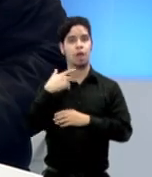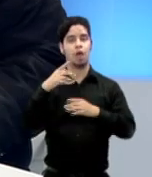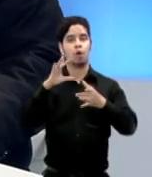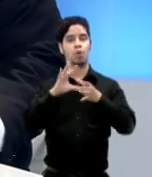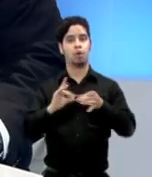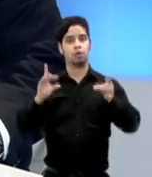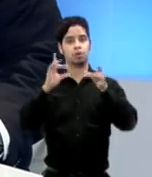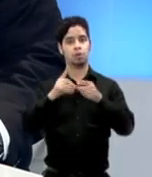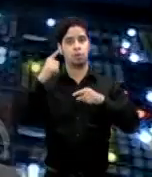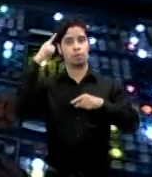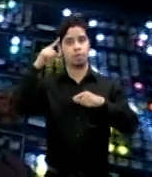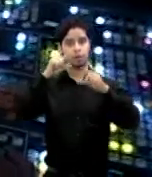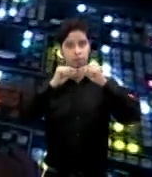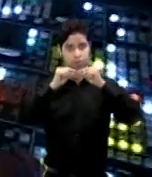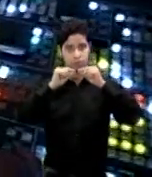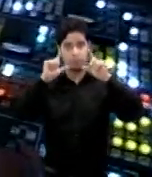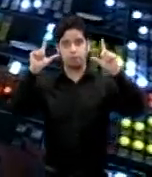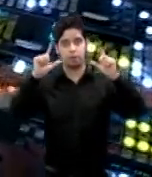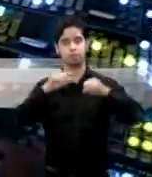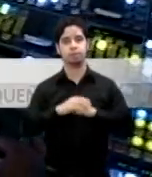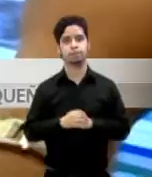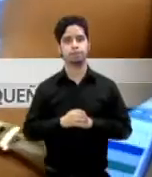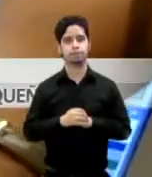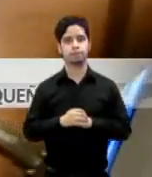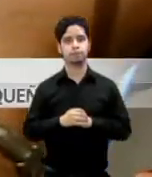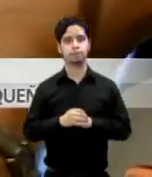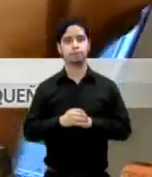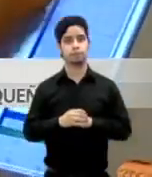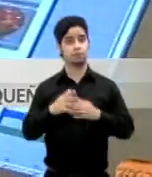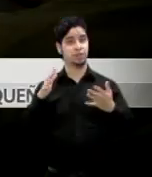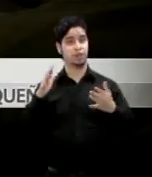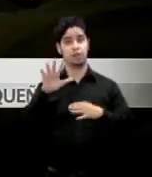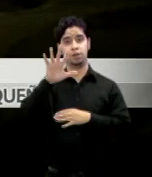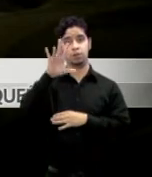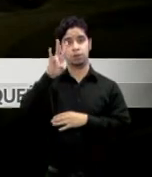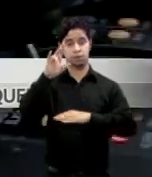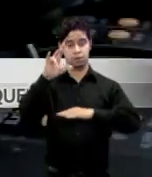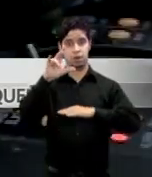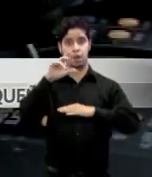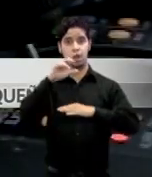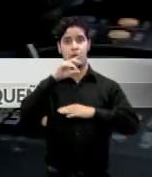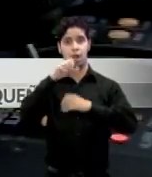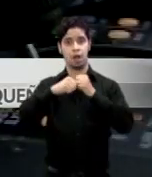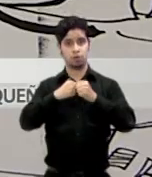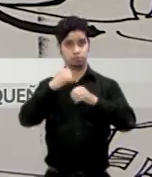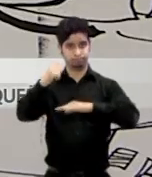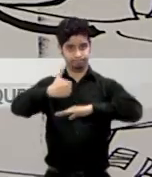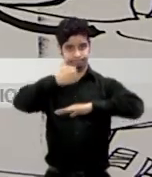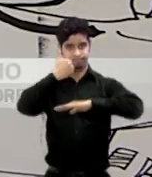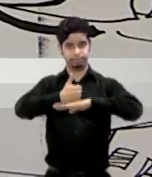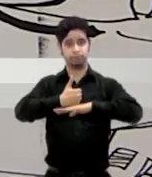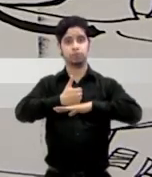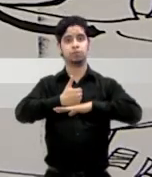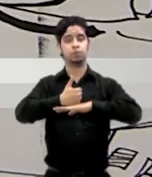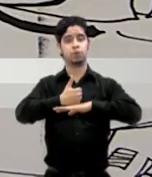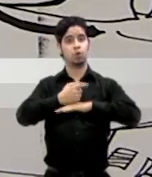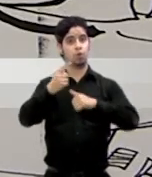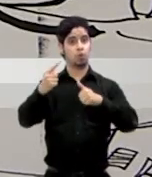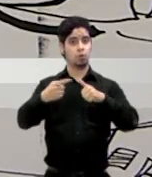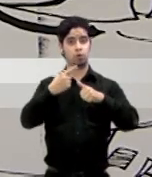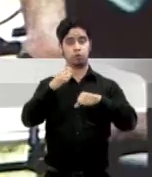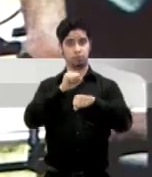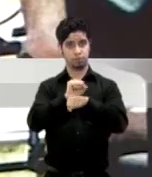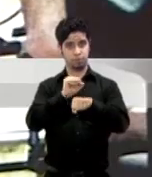dice más son 57 años de la fundación de las emisoras del pueblo de puerto rico y uno de sus empleados que